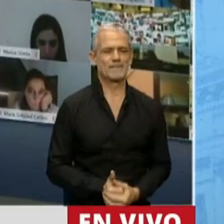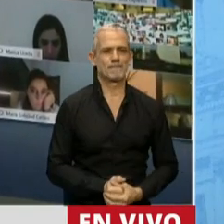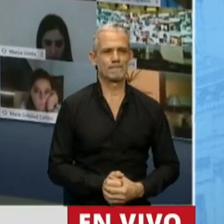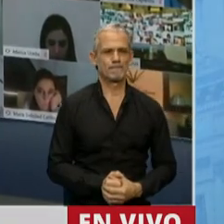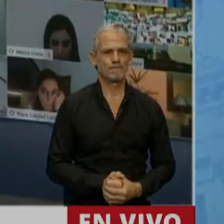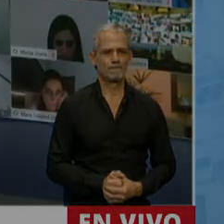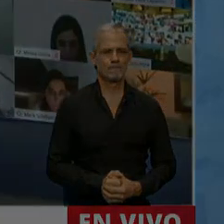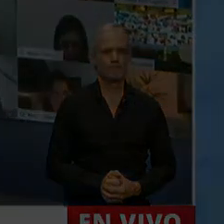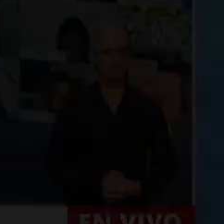Gracias diputada.